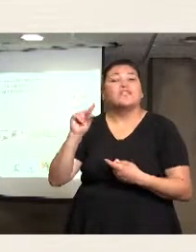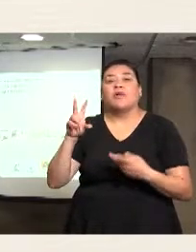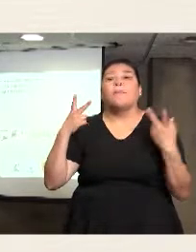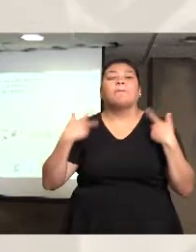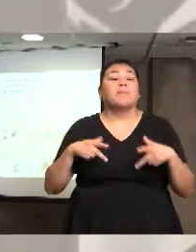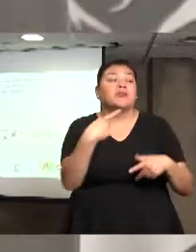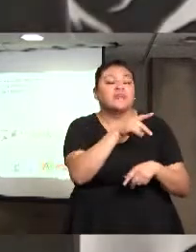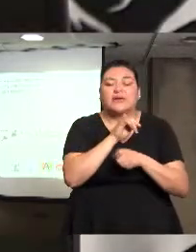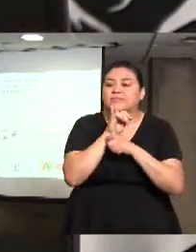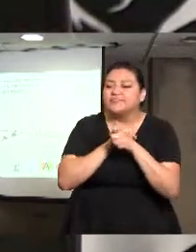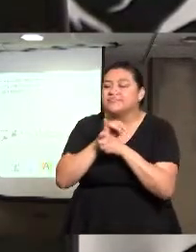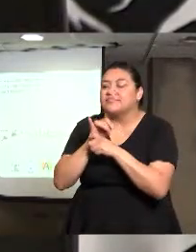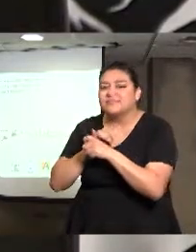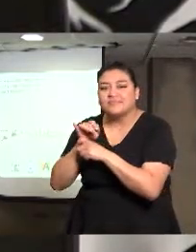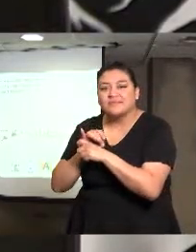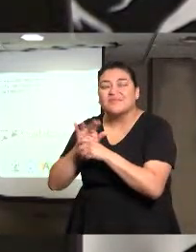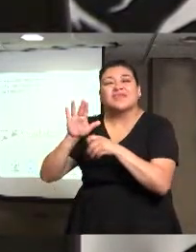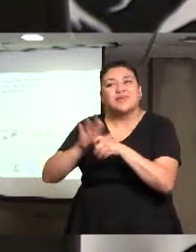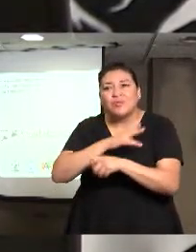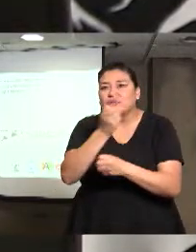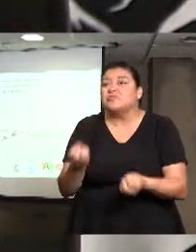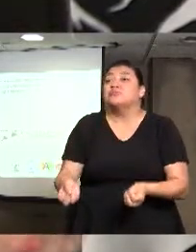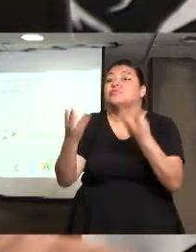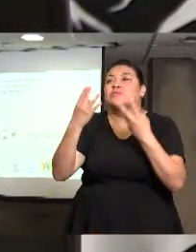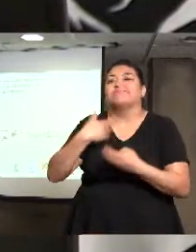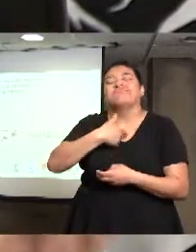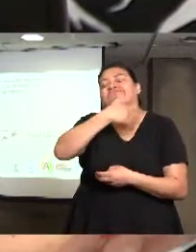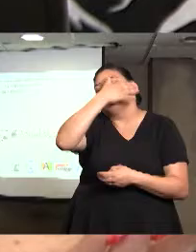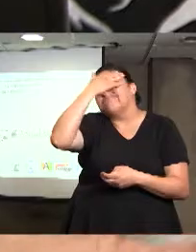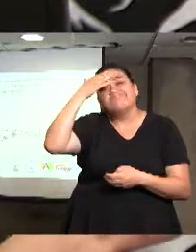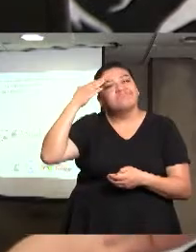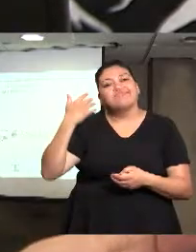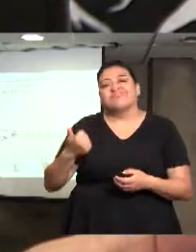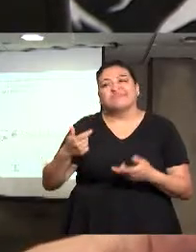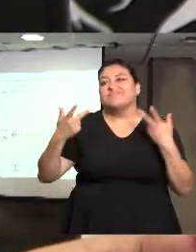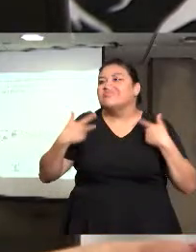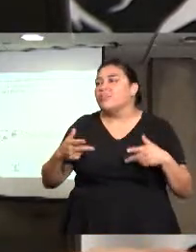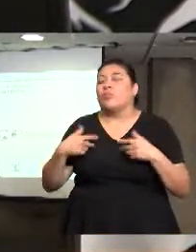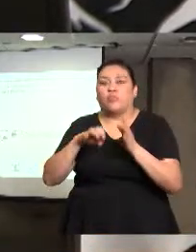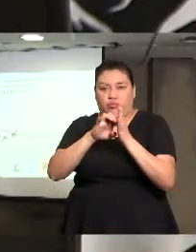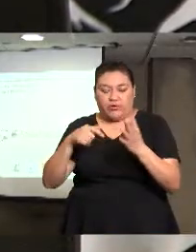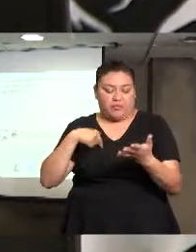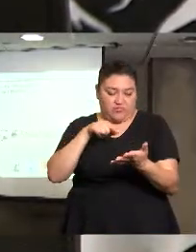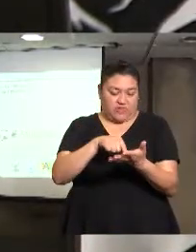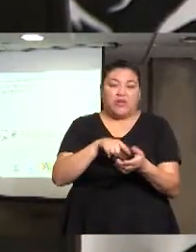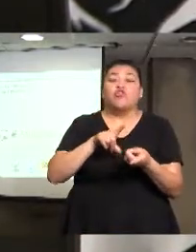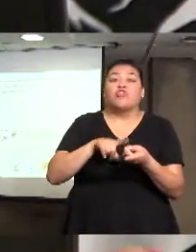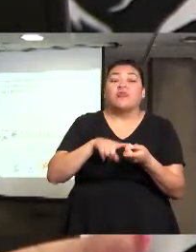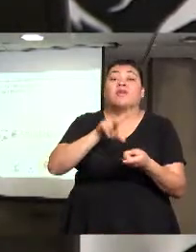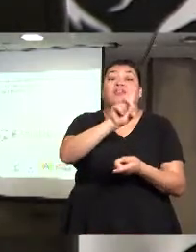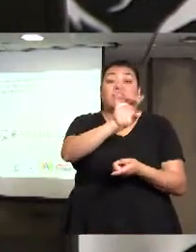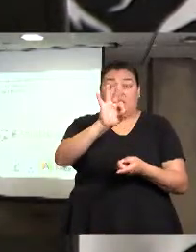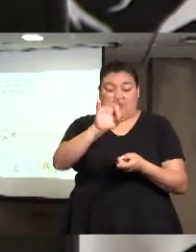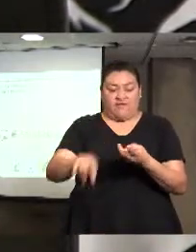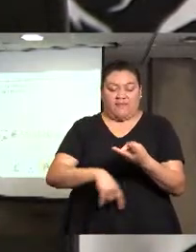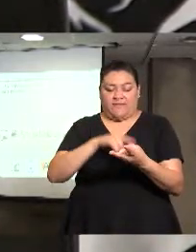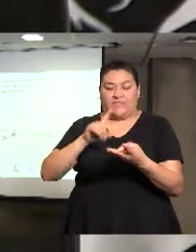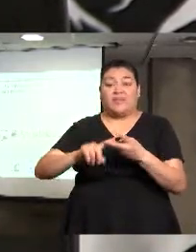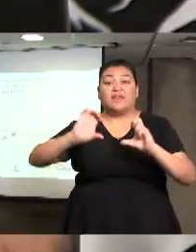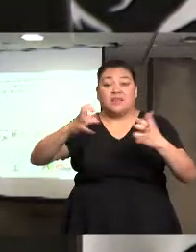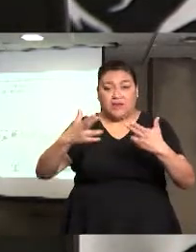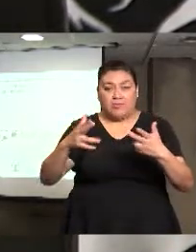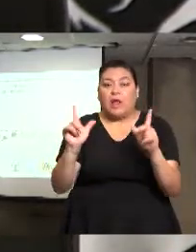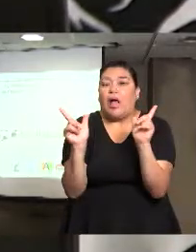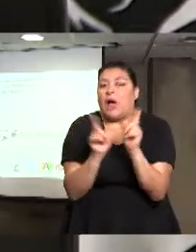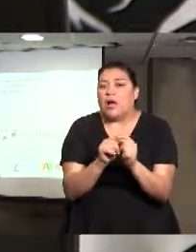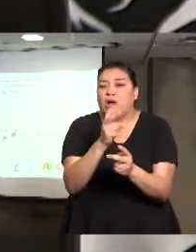por eso las cifras en estos temas son complejos, porque por ejemplo yo le puedo decir, la mayor cantidad que tenemos es en el DF y en Chiapas, y eso no significa que